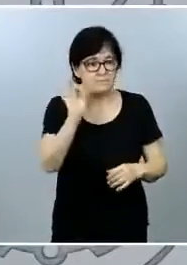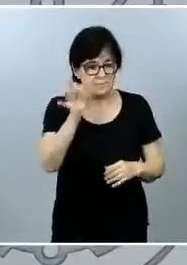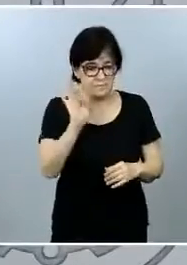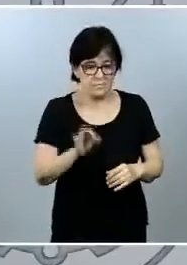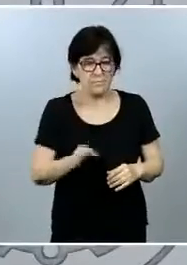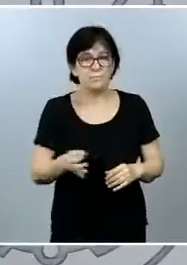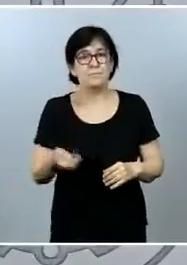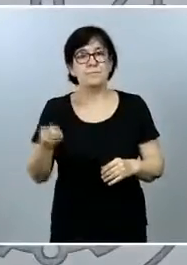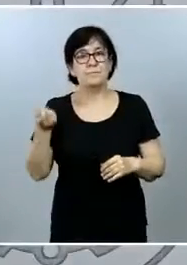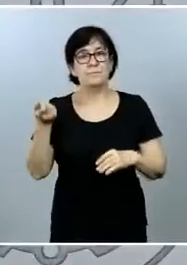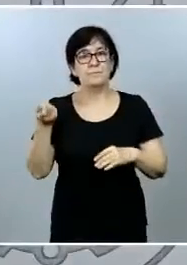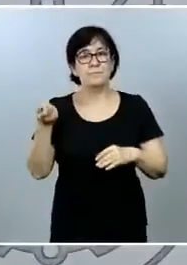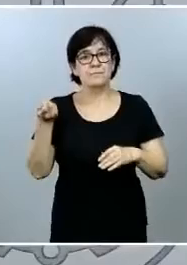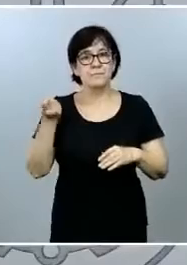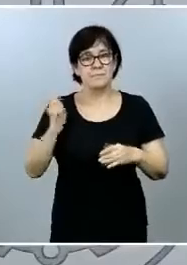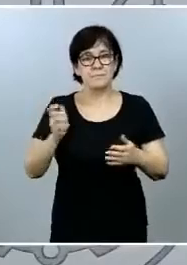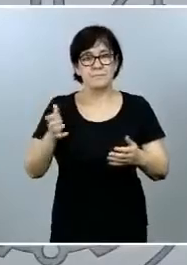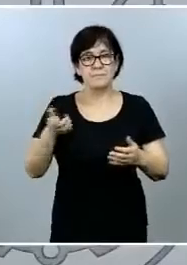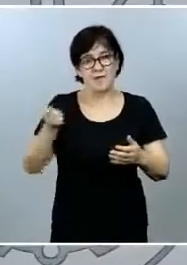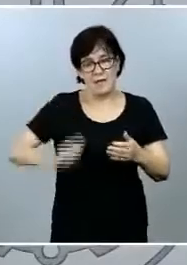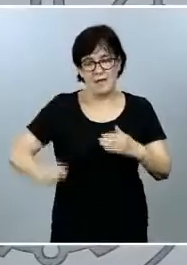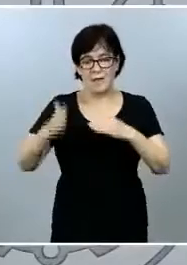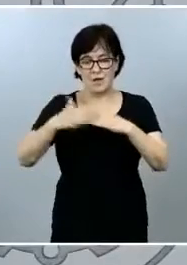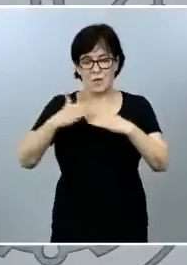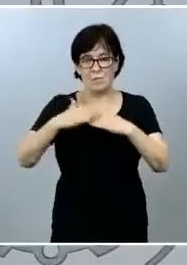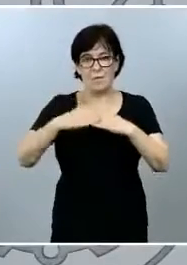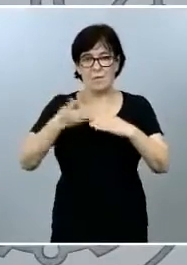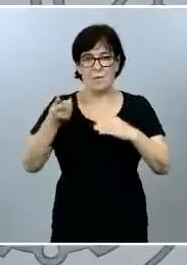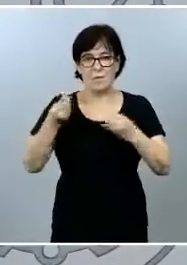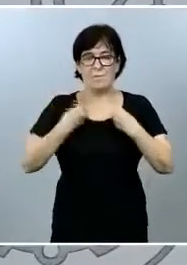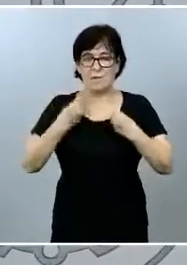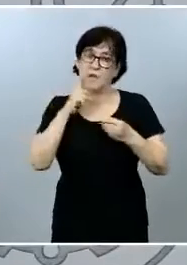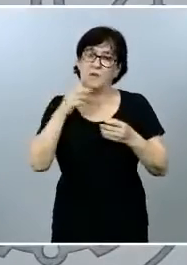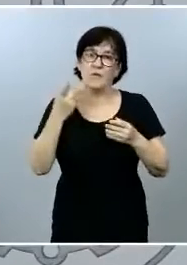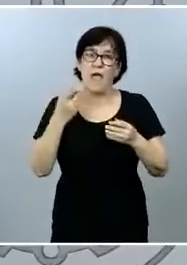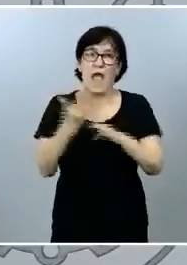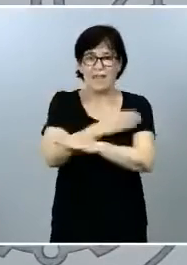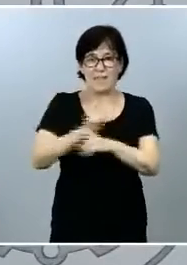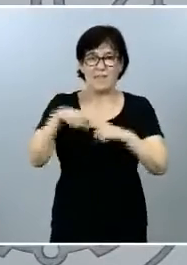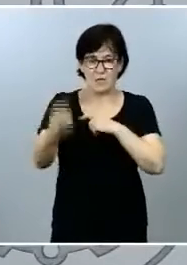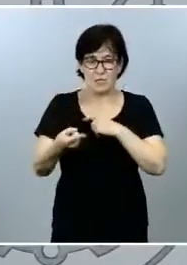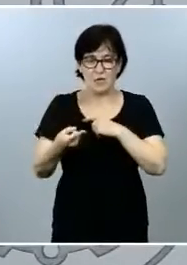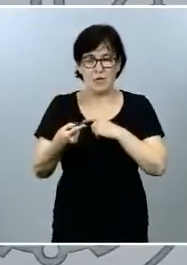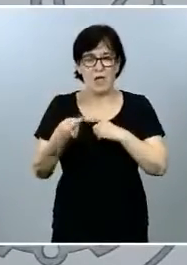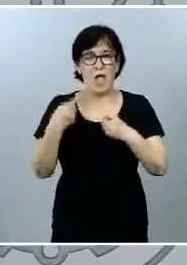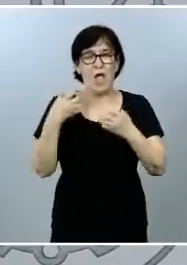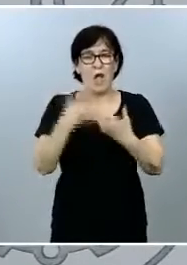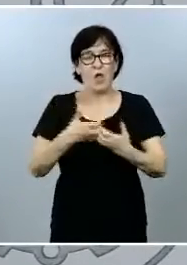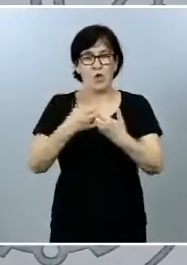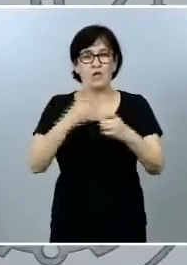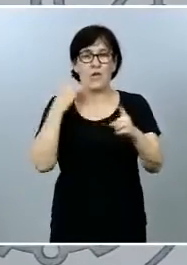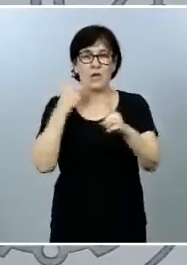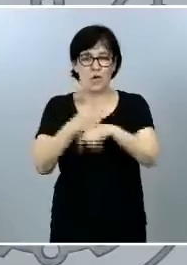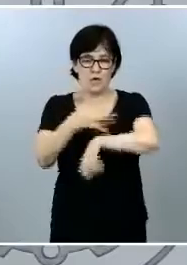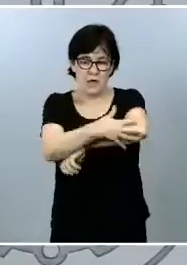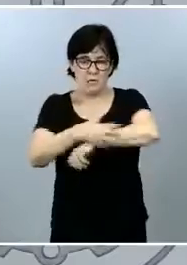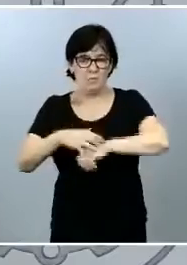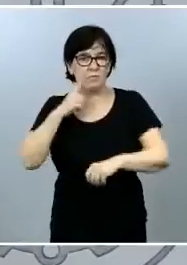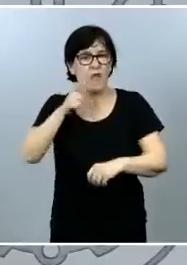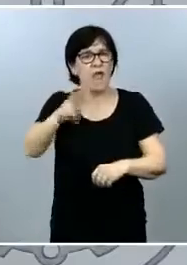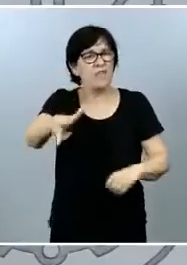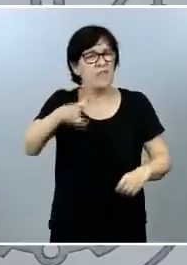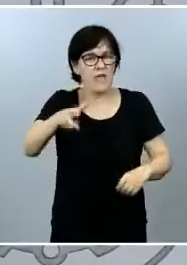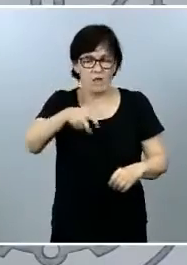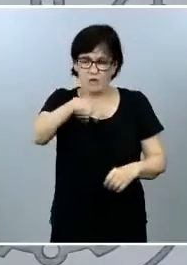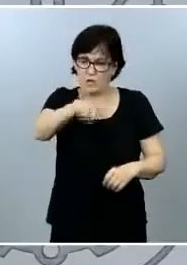y vital es un antes y un después en la lucha contra la pobreza es un derecho de ciudadanía de los más importantes que se ha